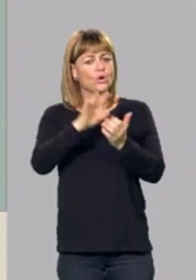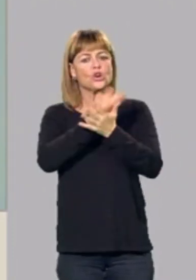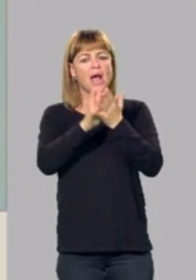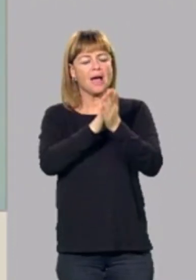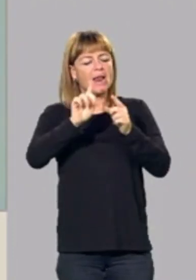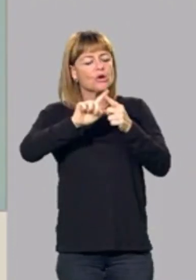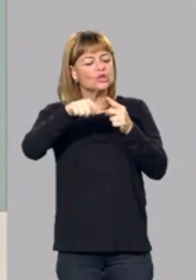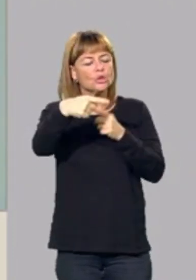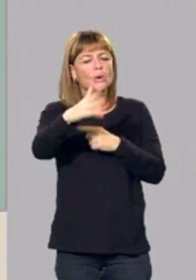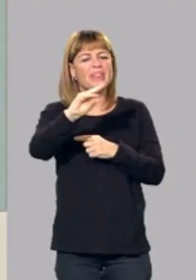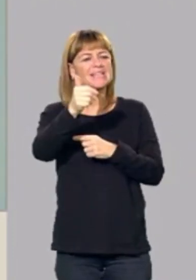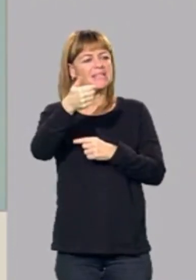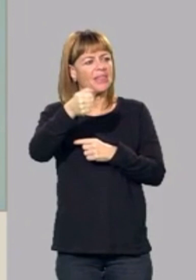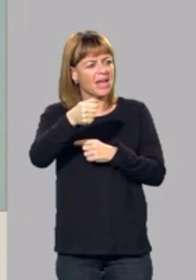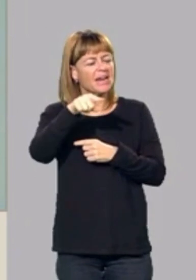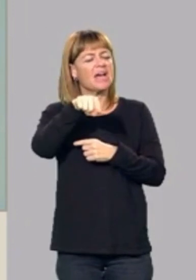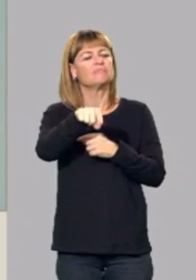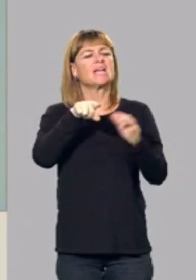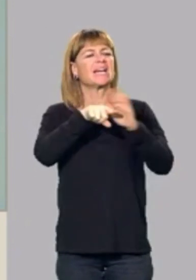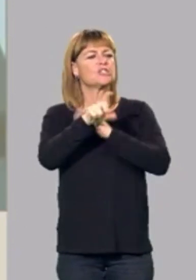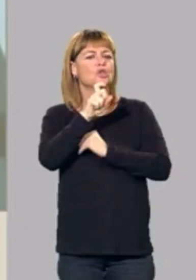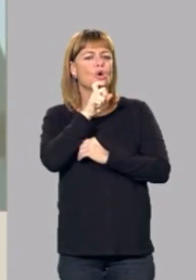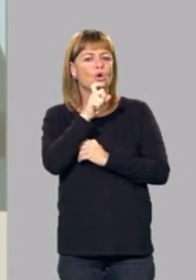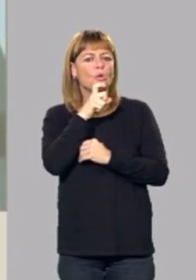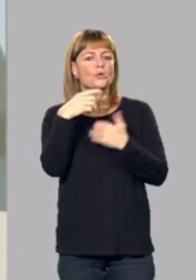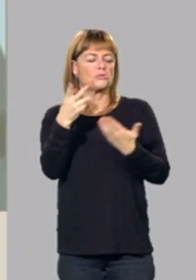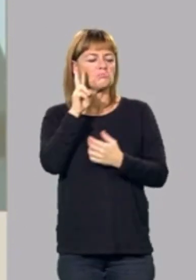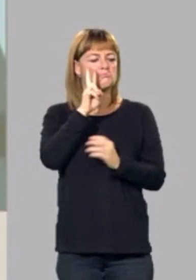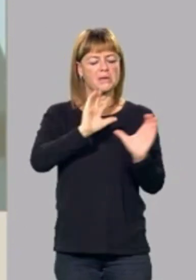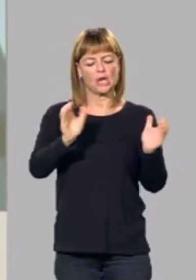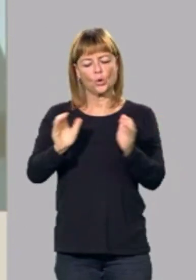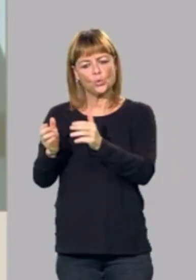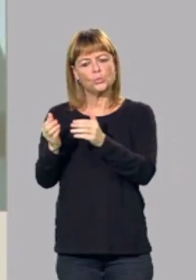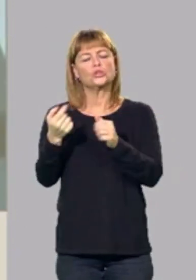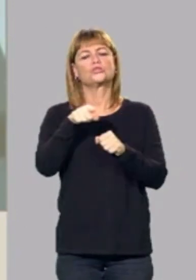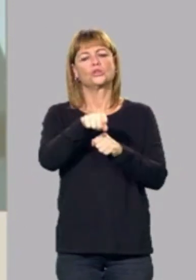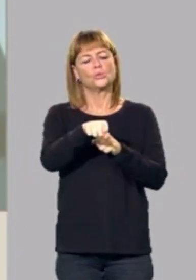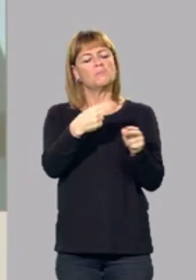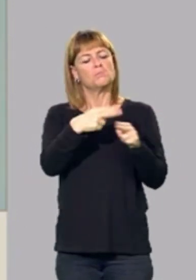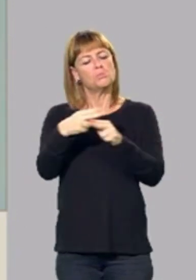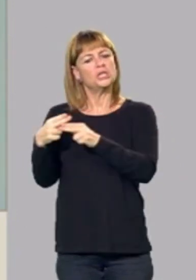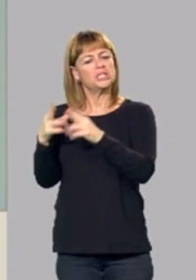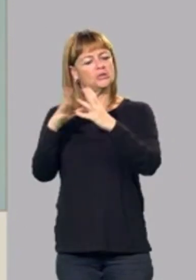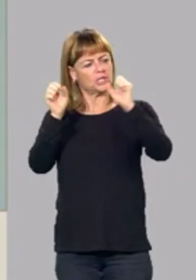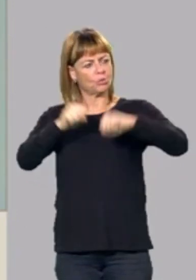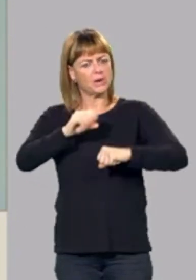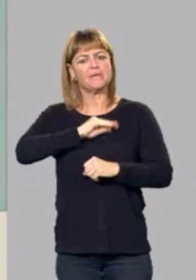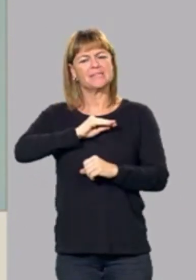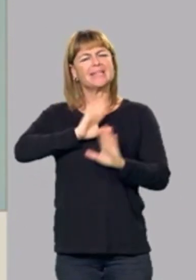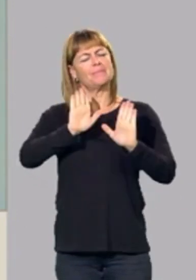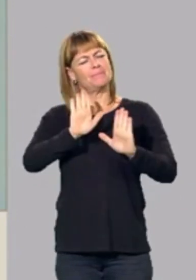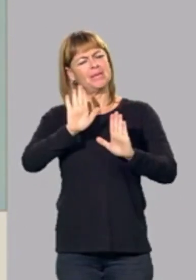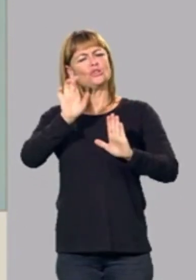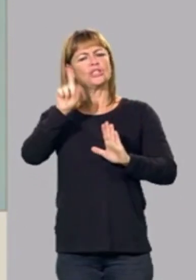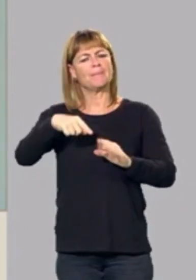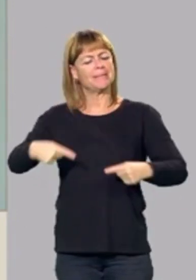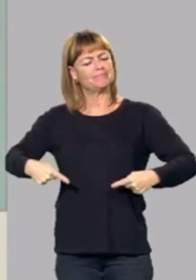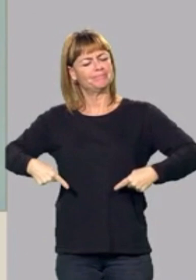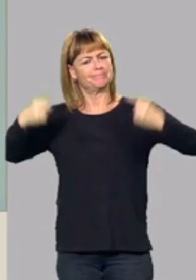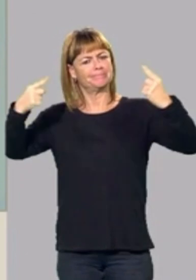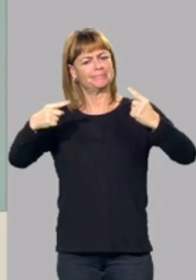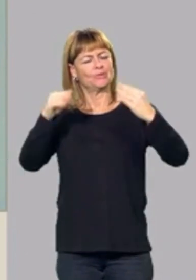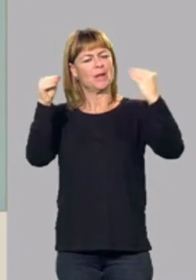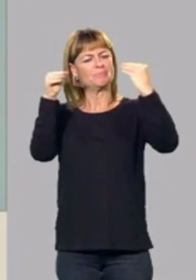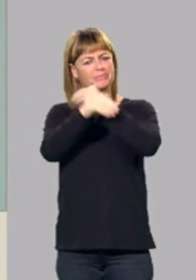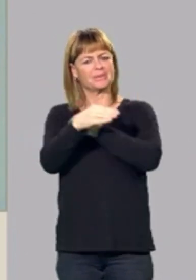cómo se ha gestionado. Vimos bastante sintonía entre los grupos parlamentarios, pero también discrepancias, ¿no? Cuando él hablaba de limpiar los cauces de